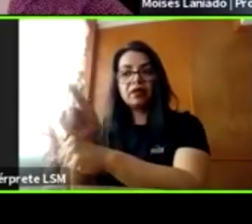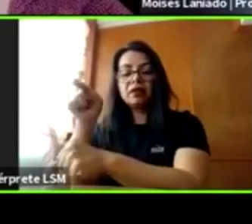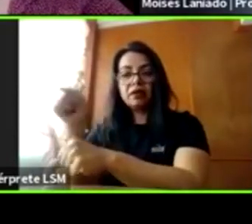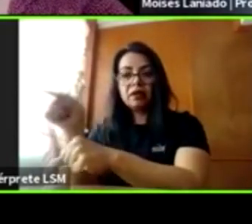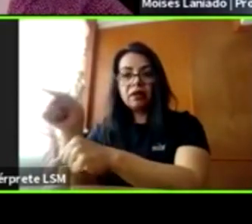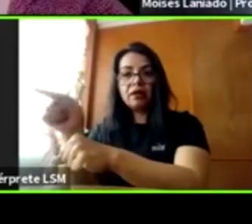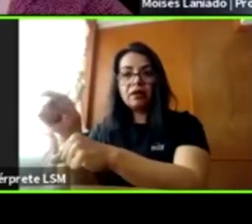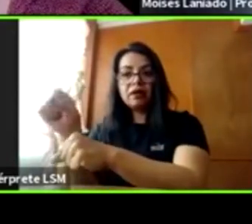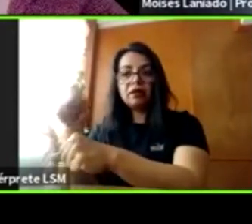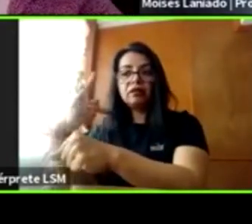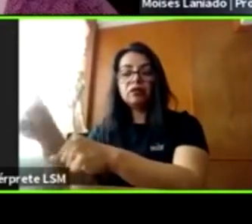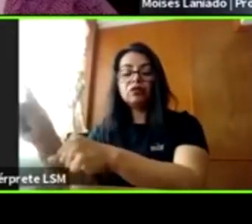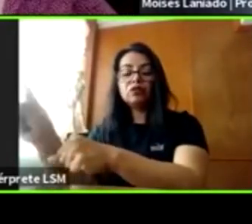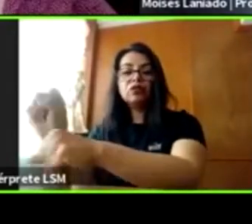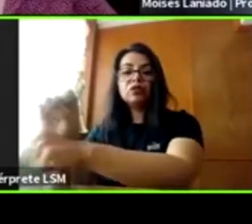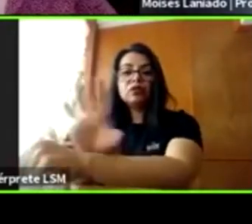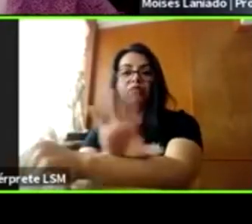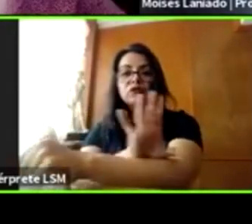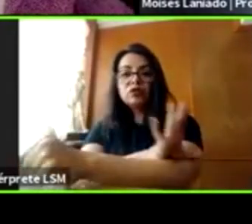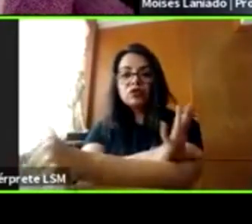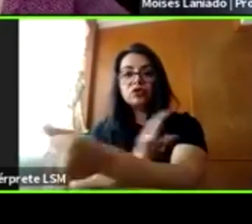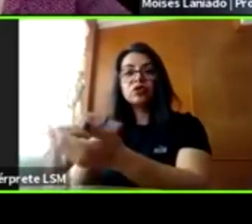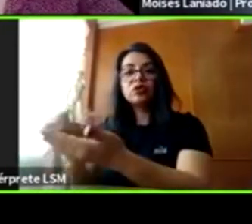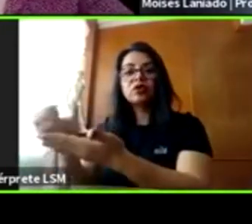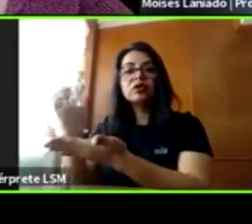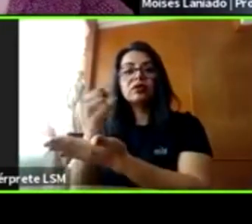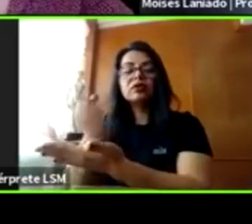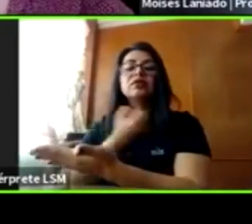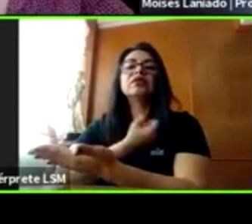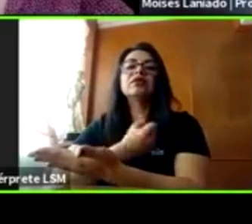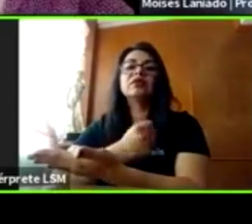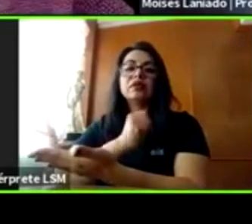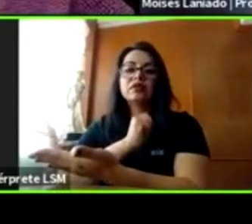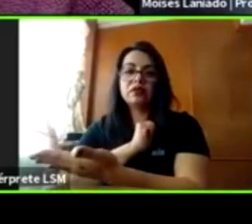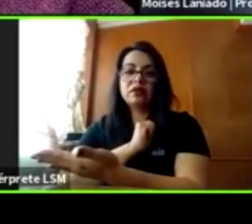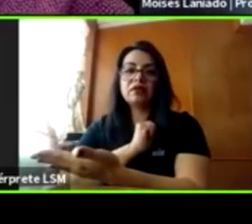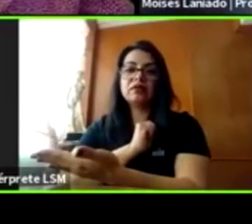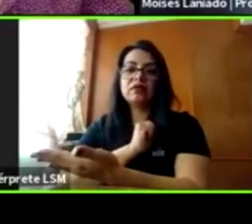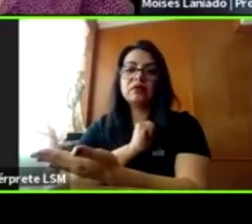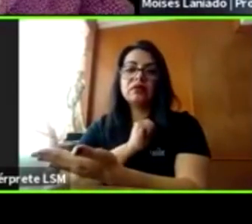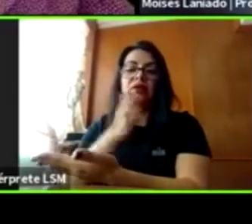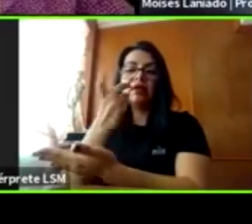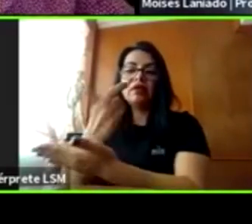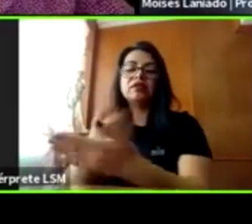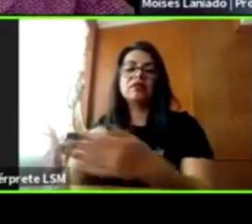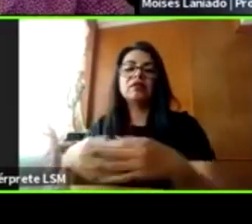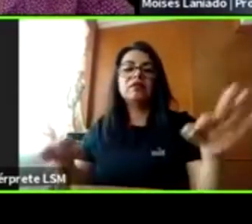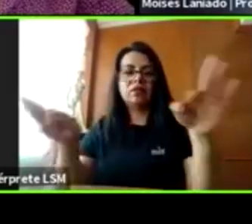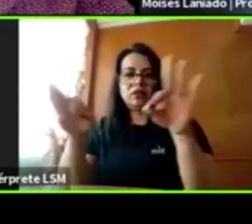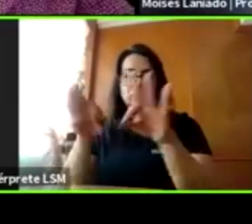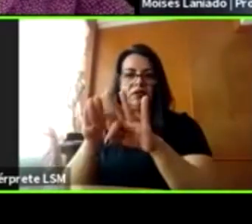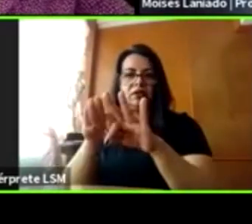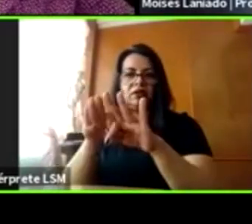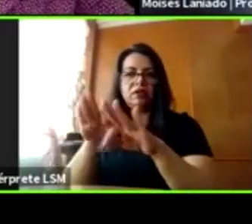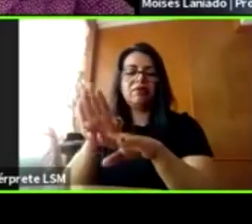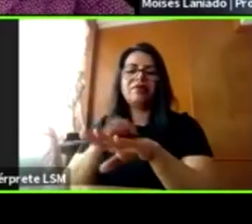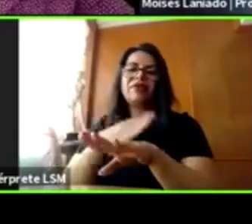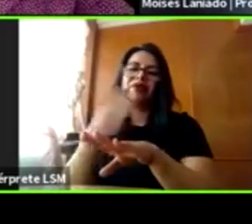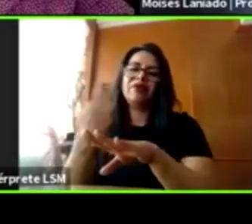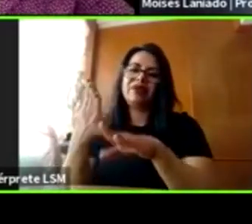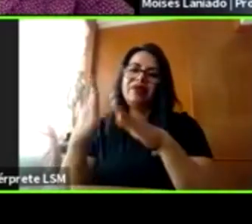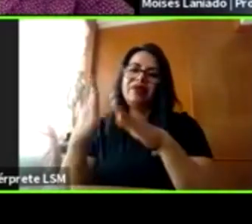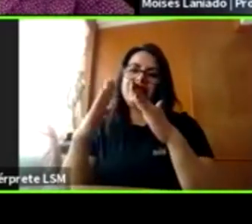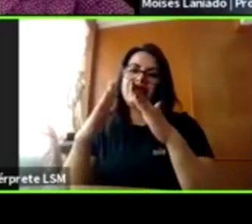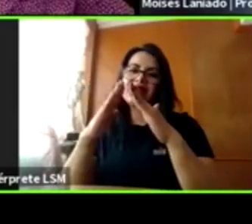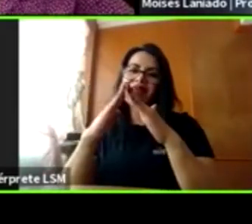sus alumnos y por eso se vuelven muy importantes porque normalmente la casa calla todo esto de